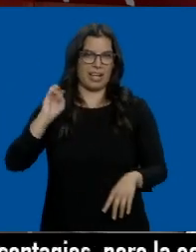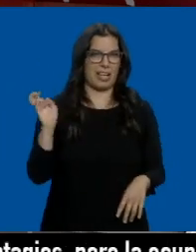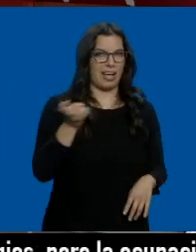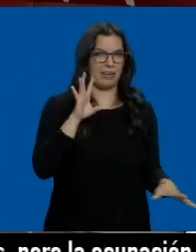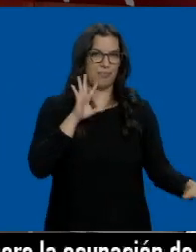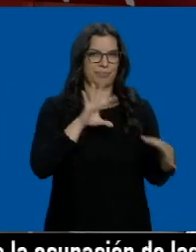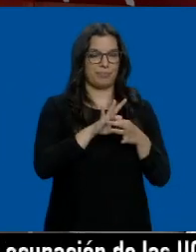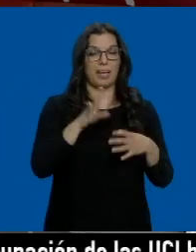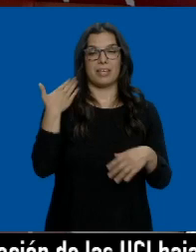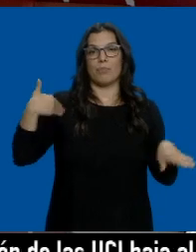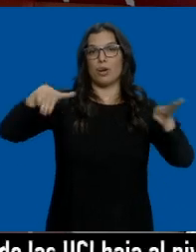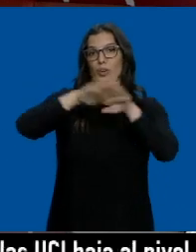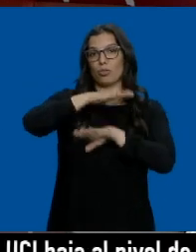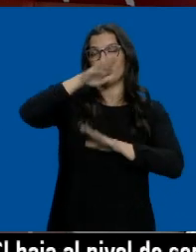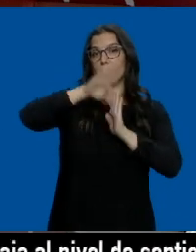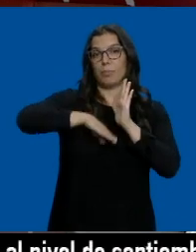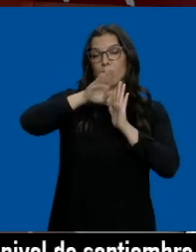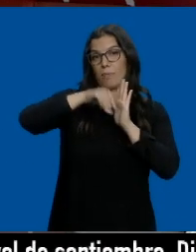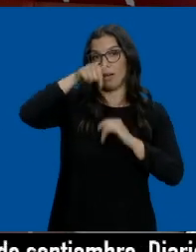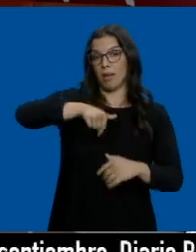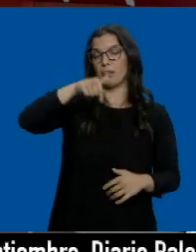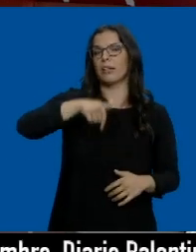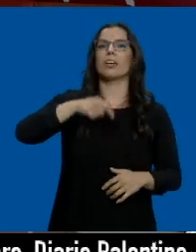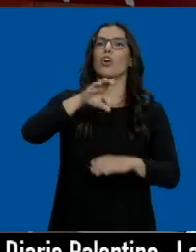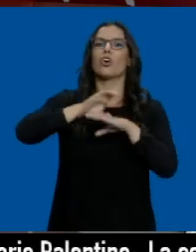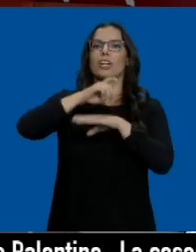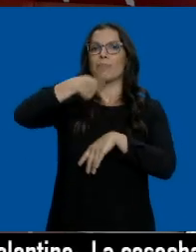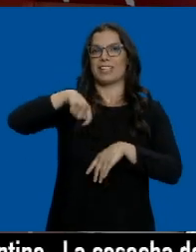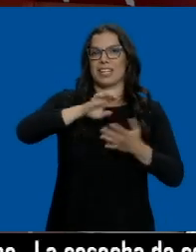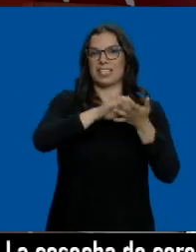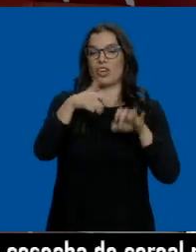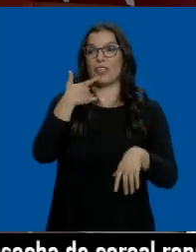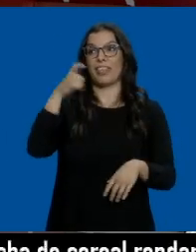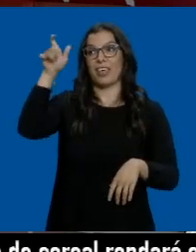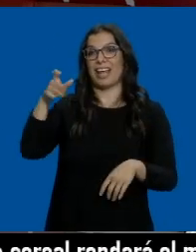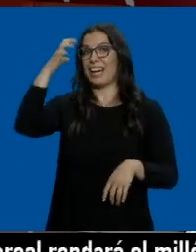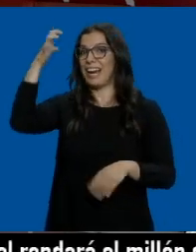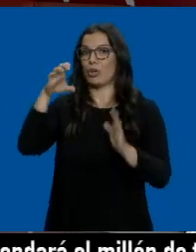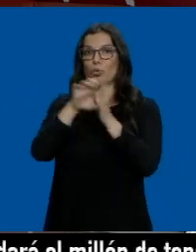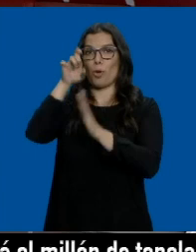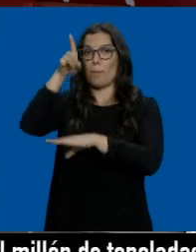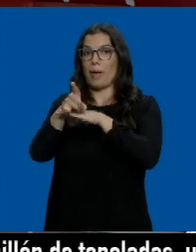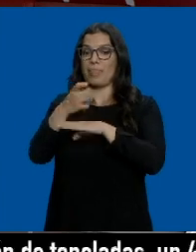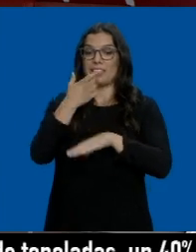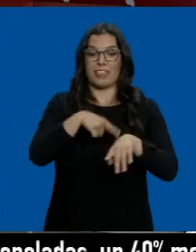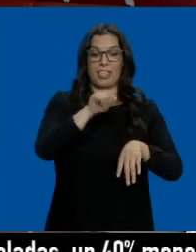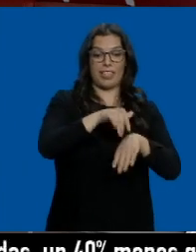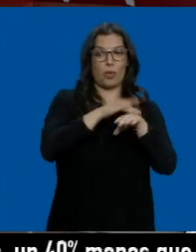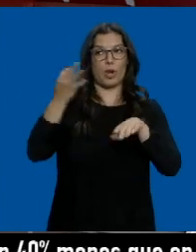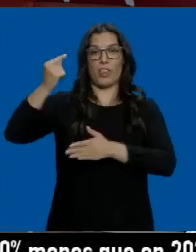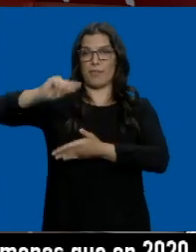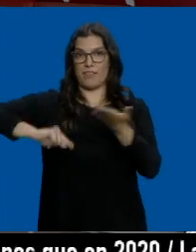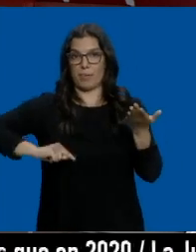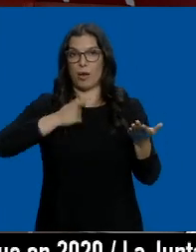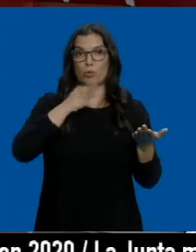cuestión de prioridades, el consejero de la Presidencia recordaba que el rey tiene la obligación constitucional de firmar las decisiones del gobierno.